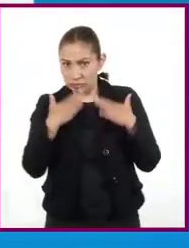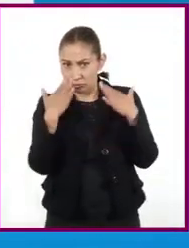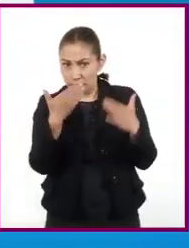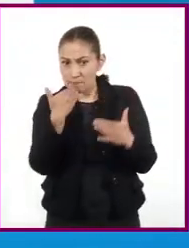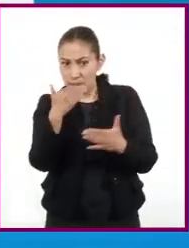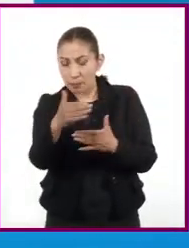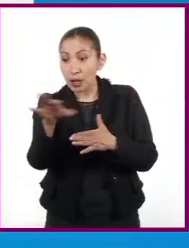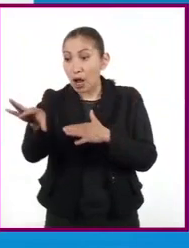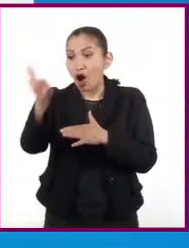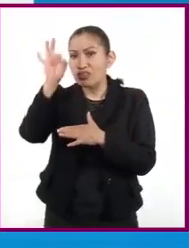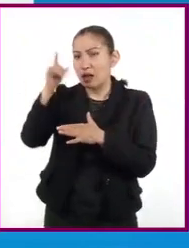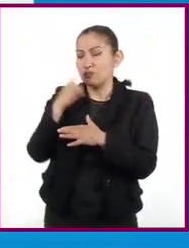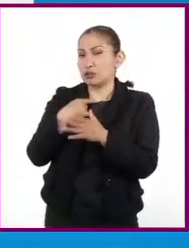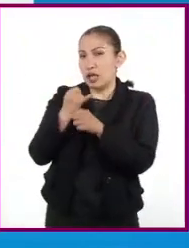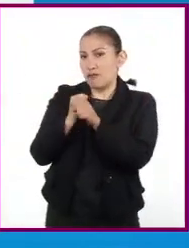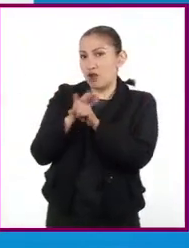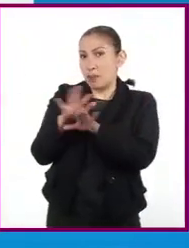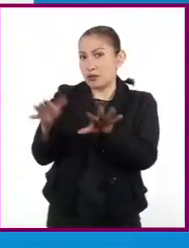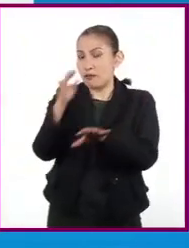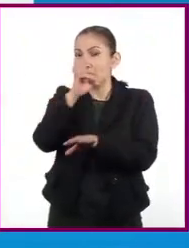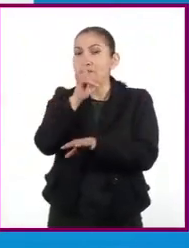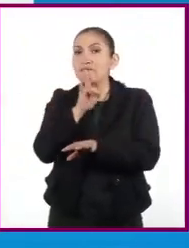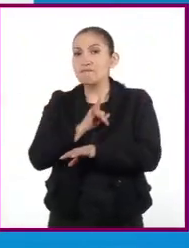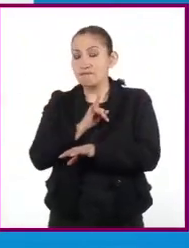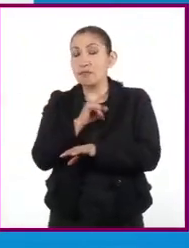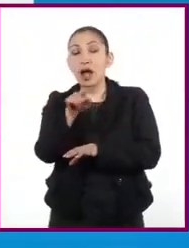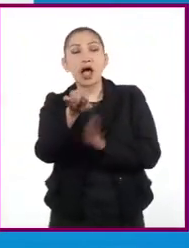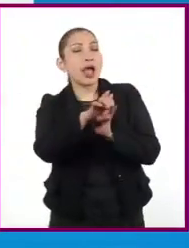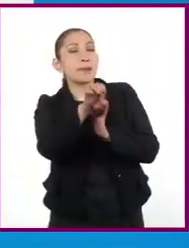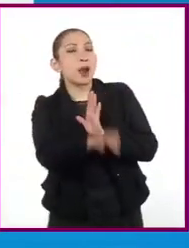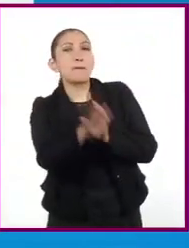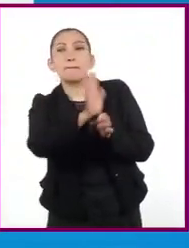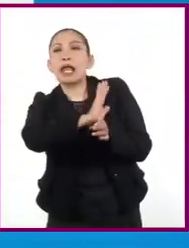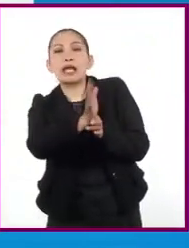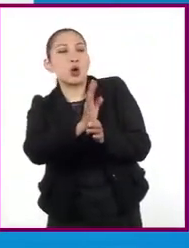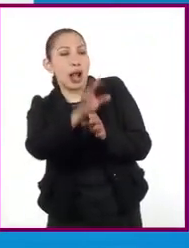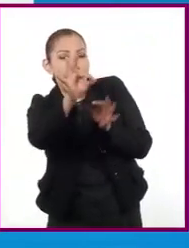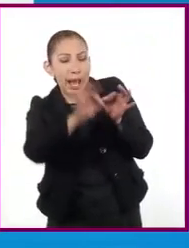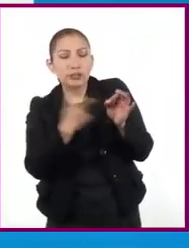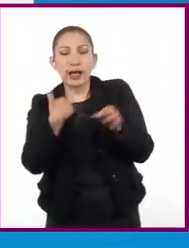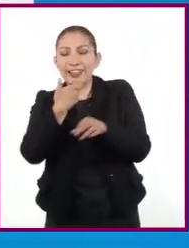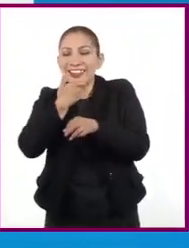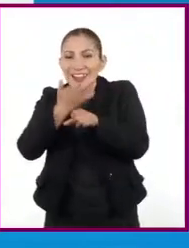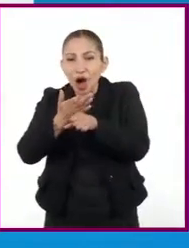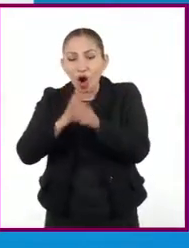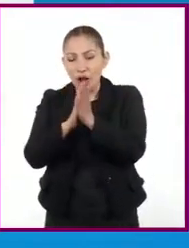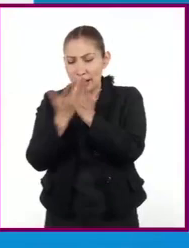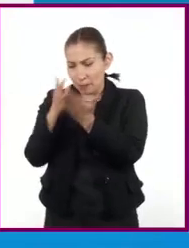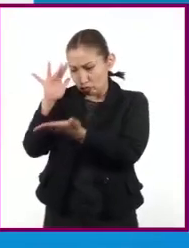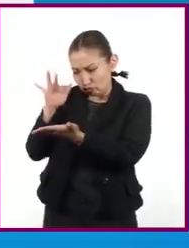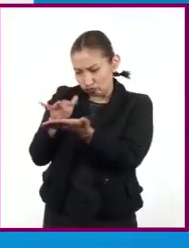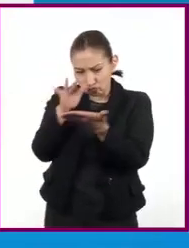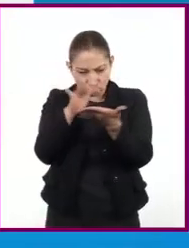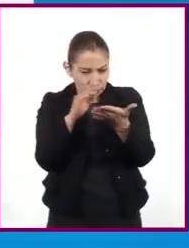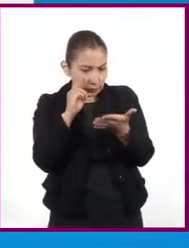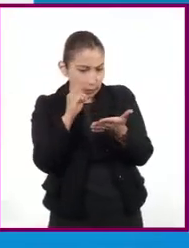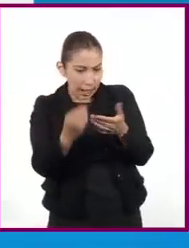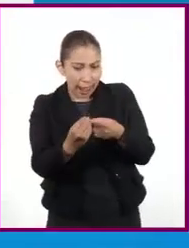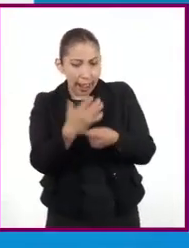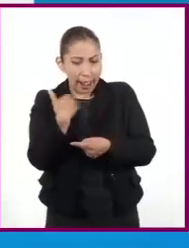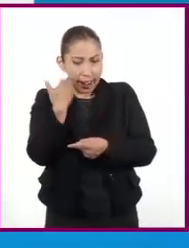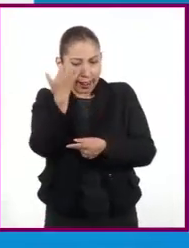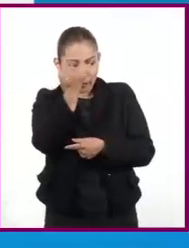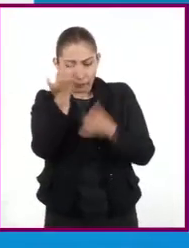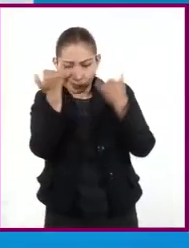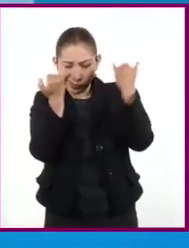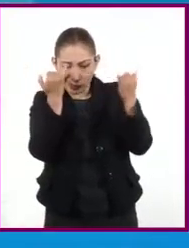porque te podés encontrar con muchos datos falsos. Podés buscar ejemplos de películas, cómics o literatura, y de esa forma, inspirarte a